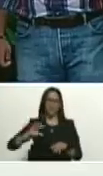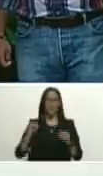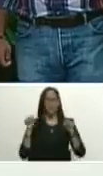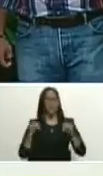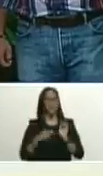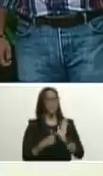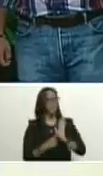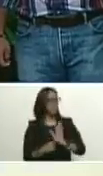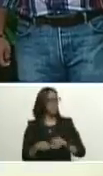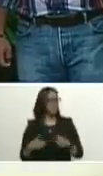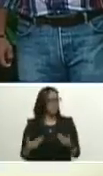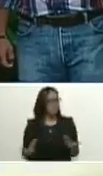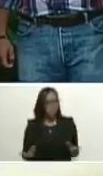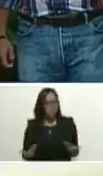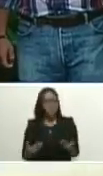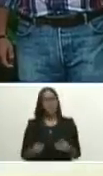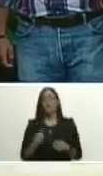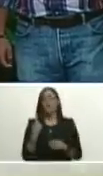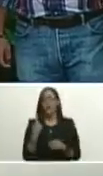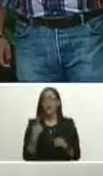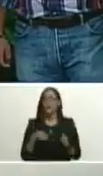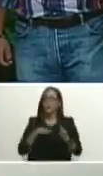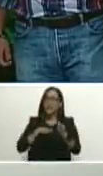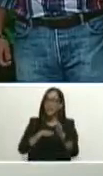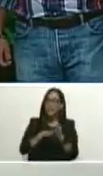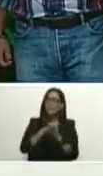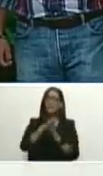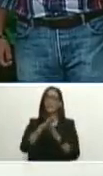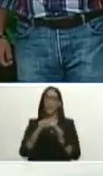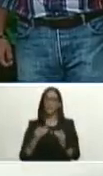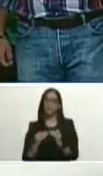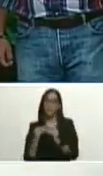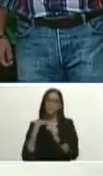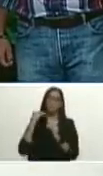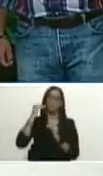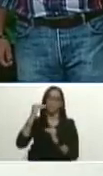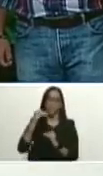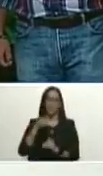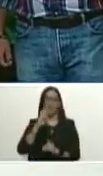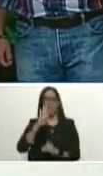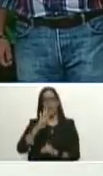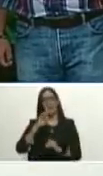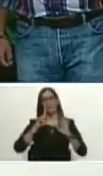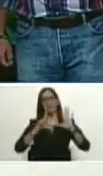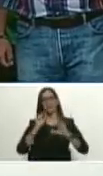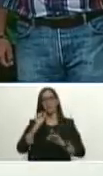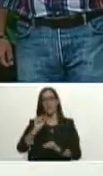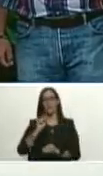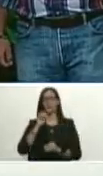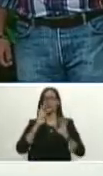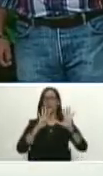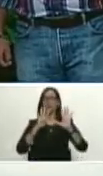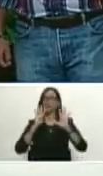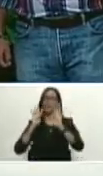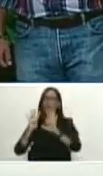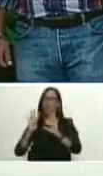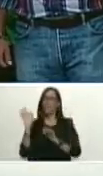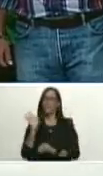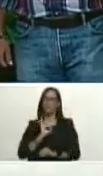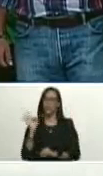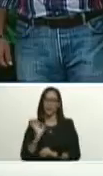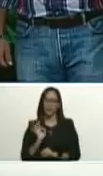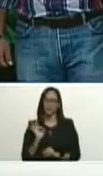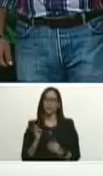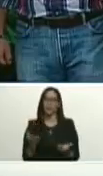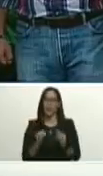representa un crecimiento un incremento del 47.99% con relación